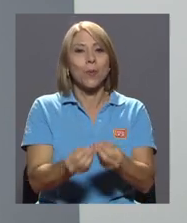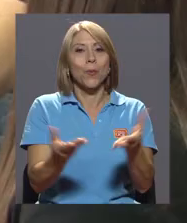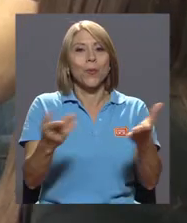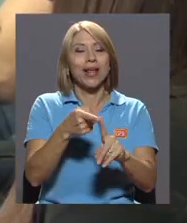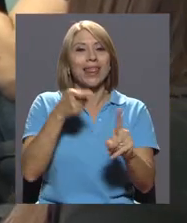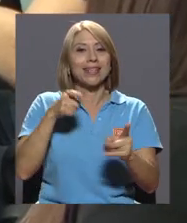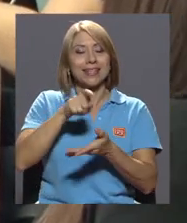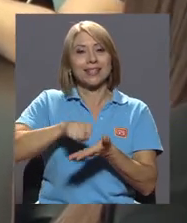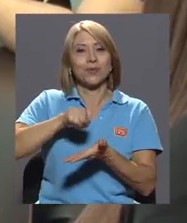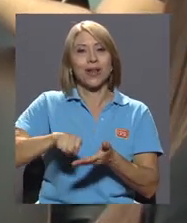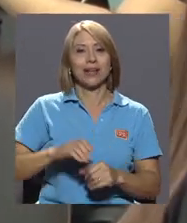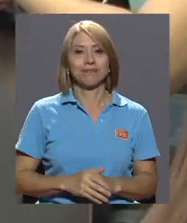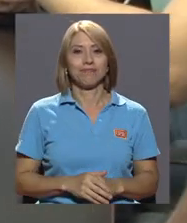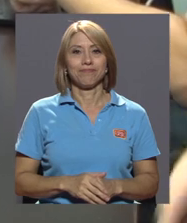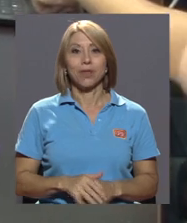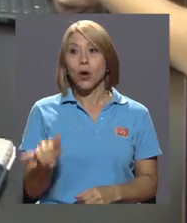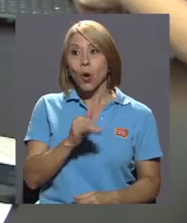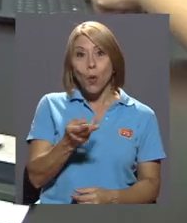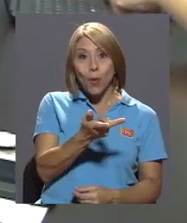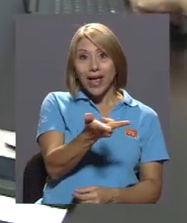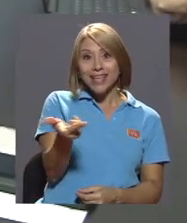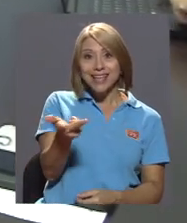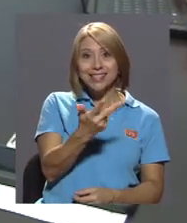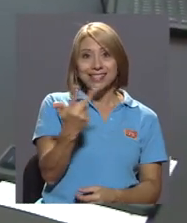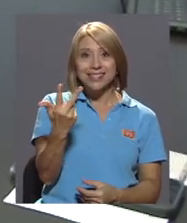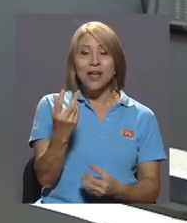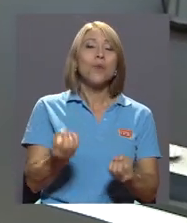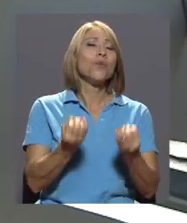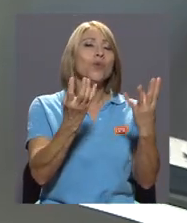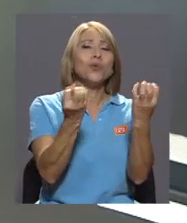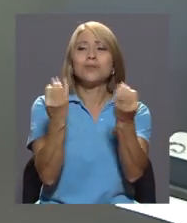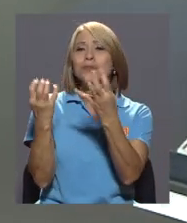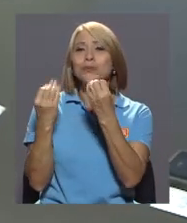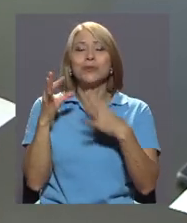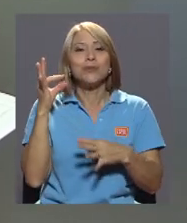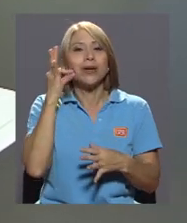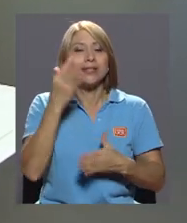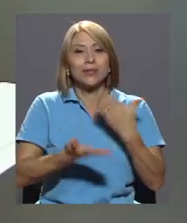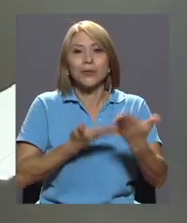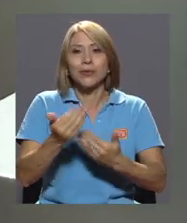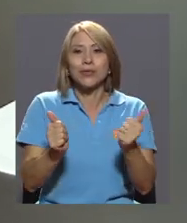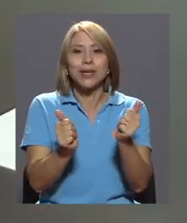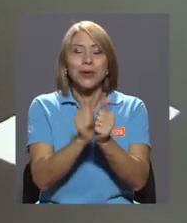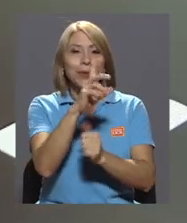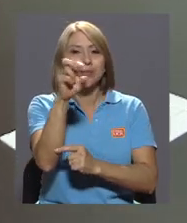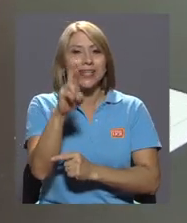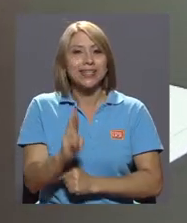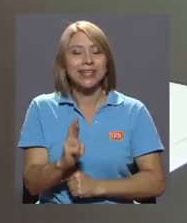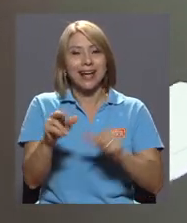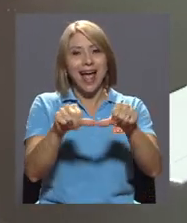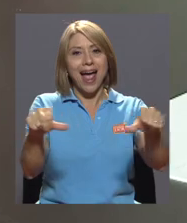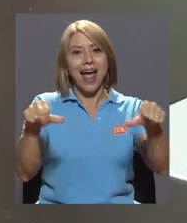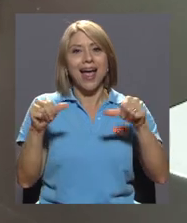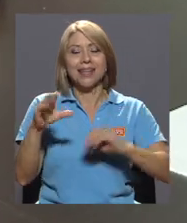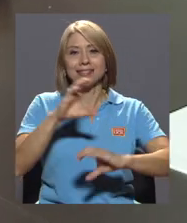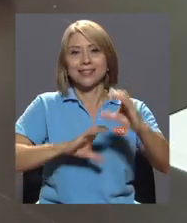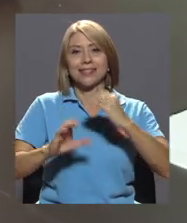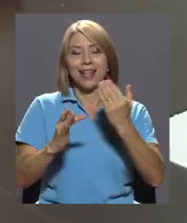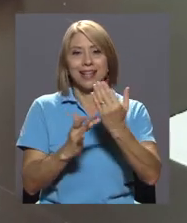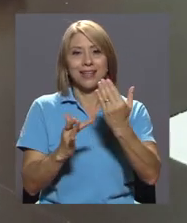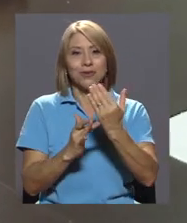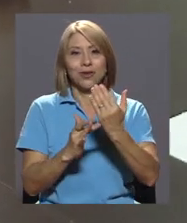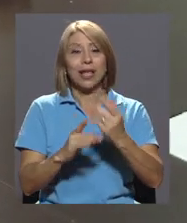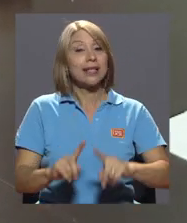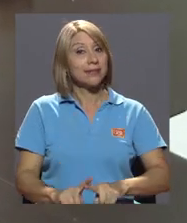la escuela. Así como ellas, hay cientos de mujeres que contribuyen con nuestro país en el campo de la ciencia y la tecnología.